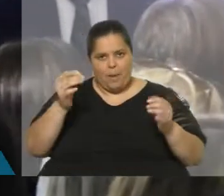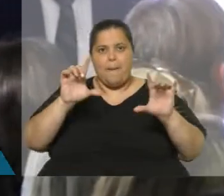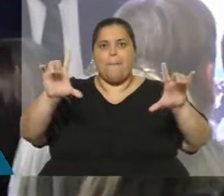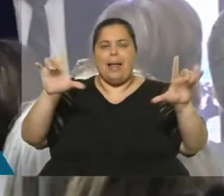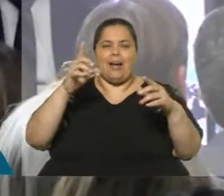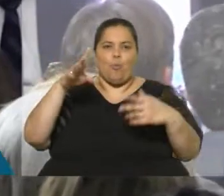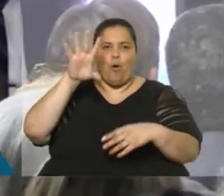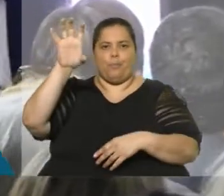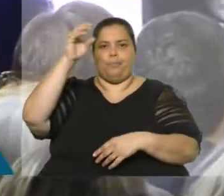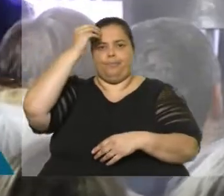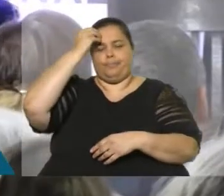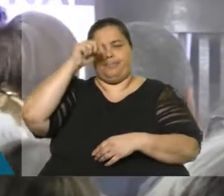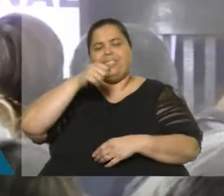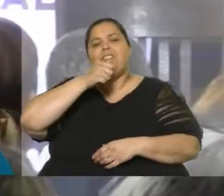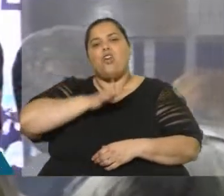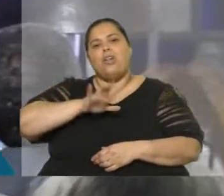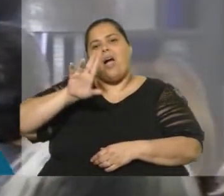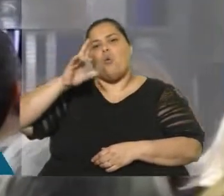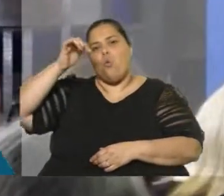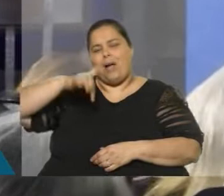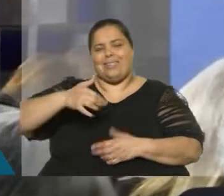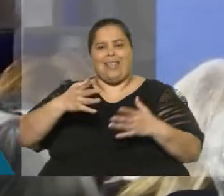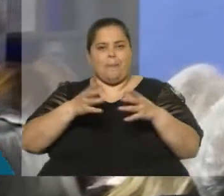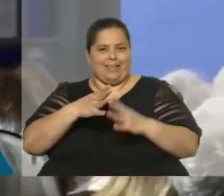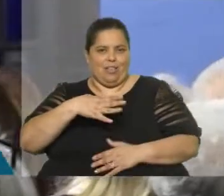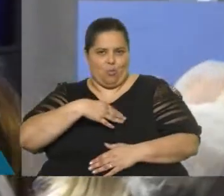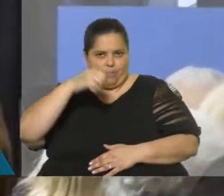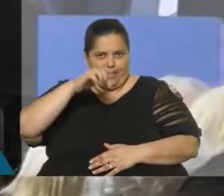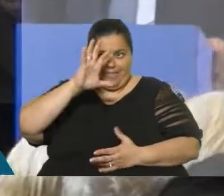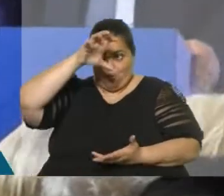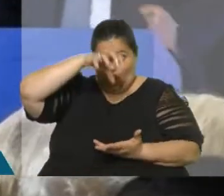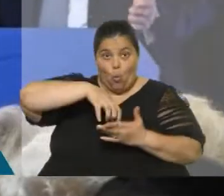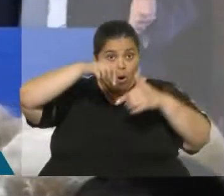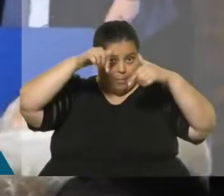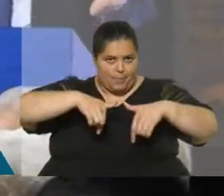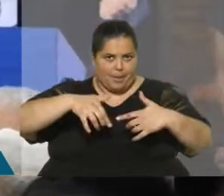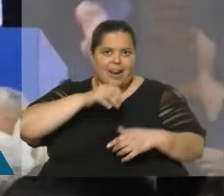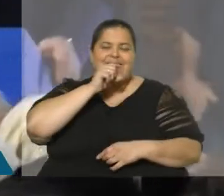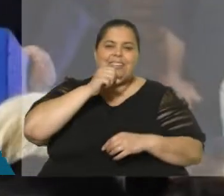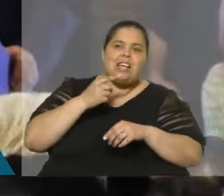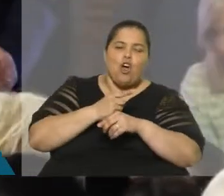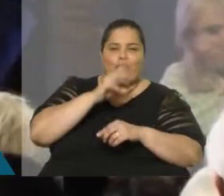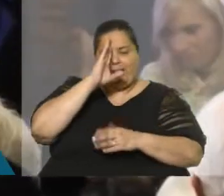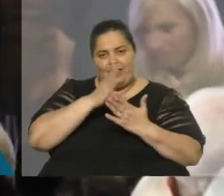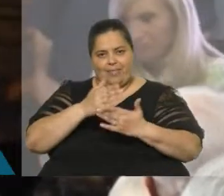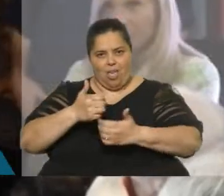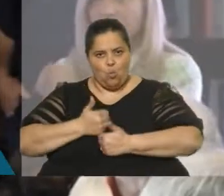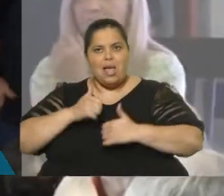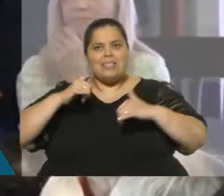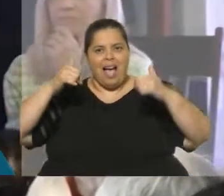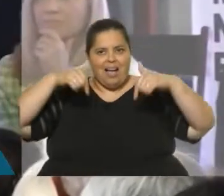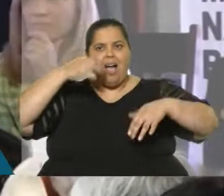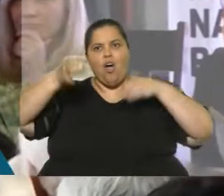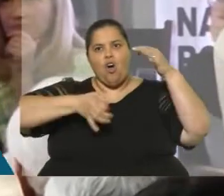en la historia uruguaya que murió el Partido Nacional desde este propio local. Ahora en la oratoria, donde han participado múltiples